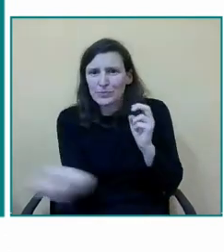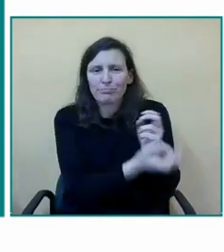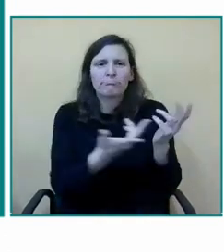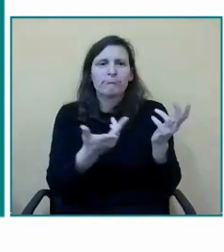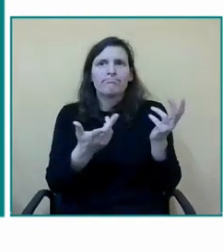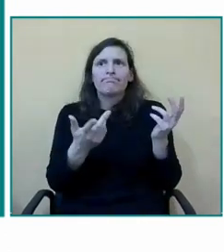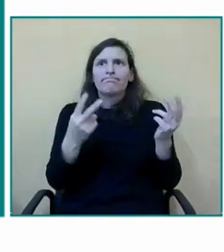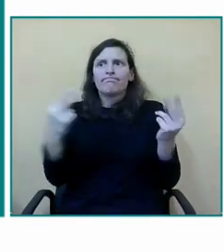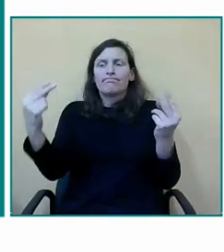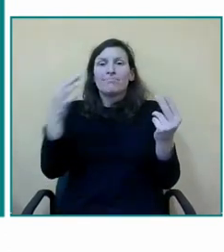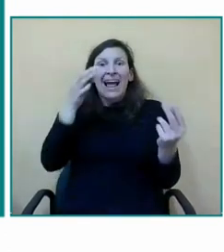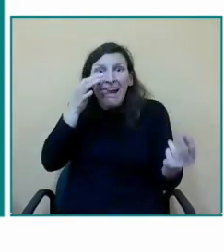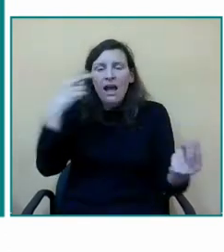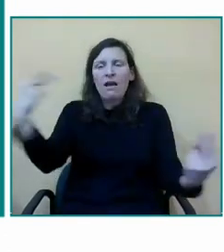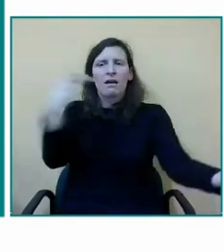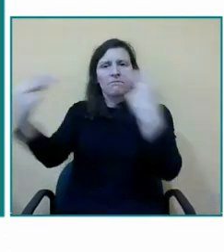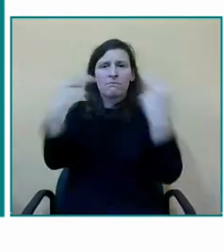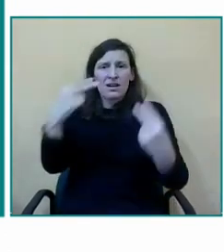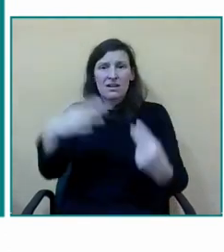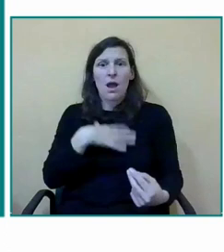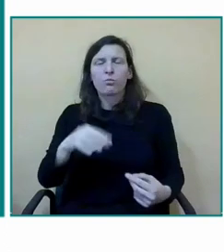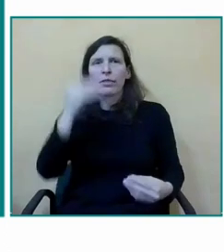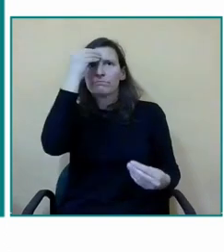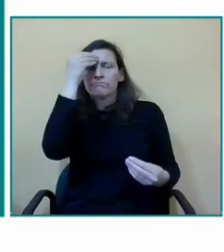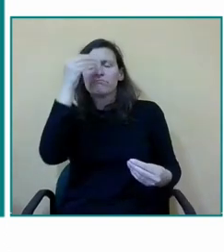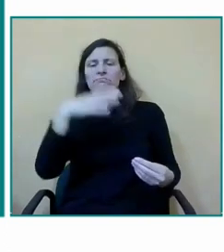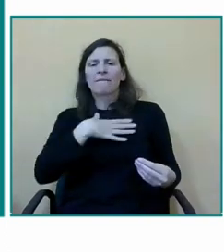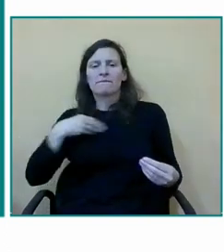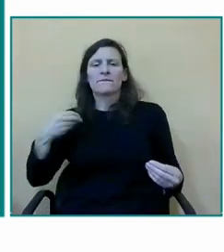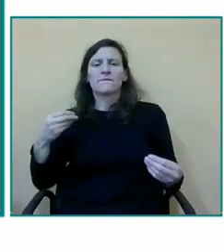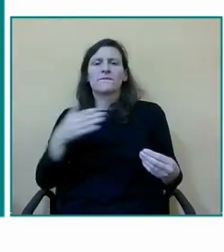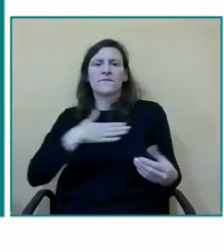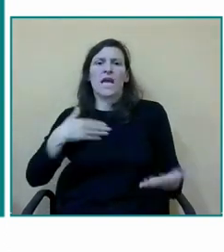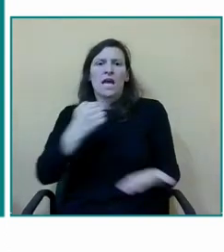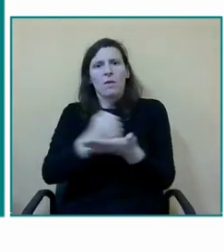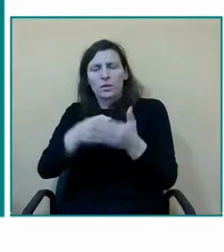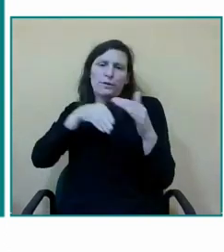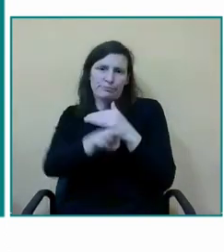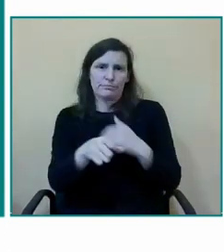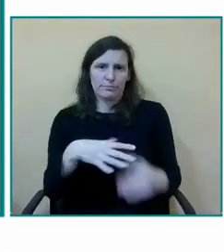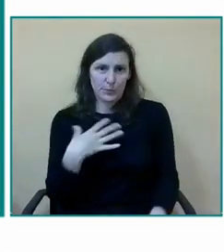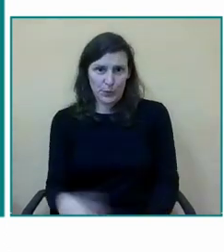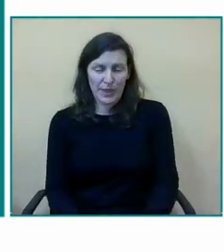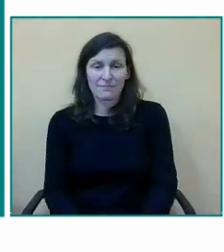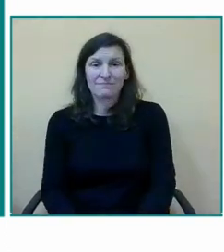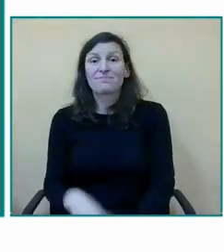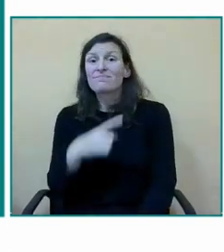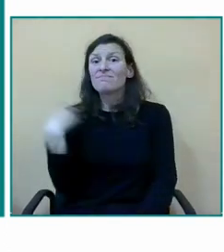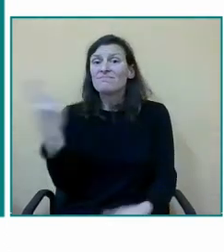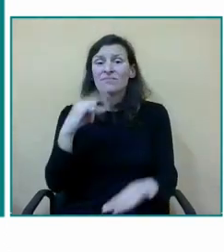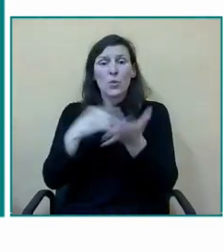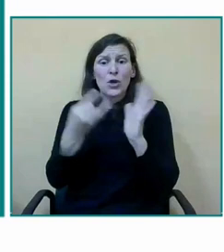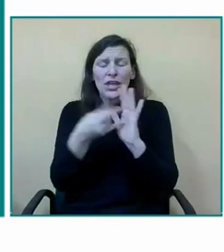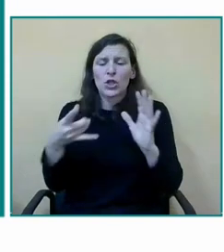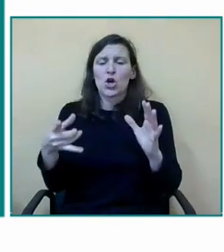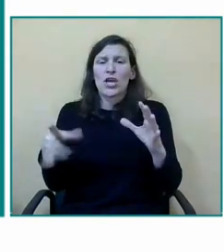les va a explicar el proyecto de inclusión que es singular y bilingüe aquí en estas primeras